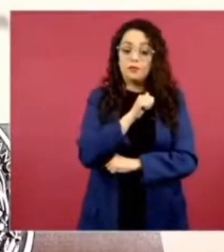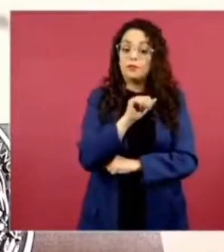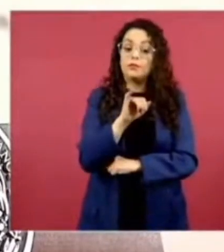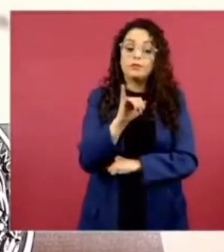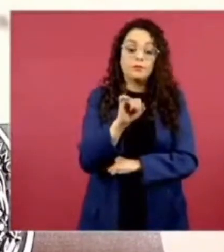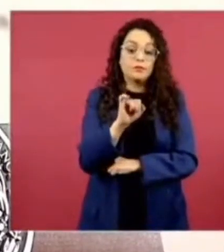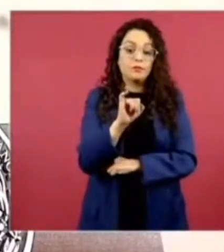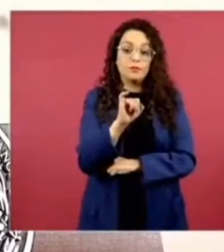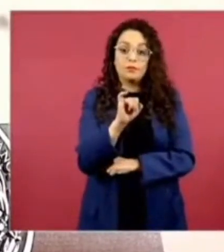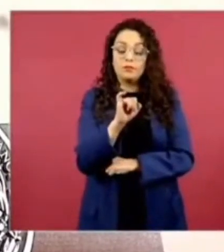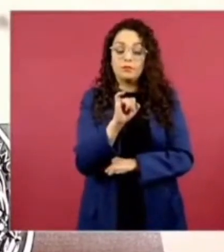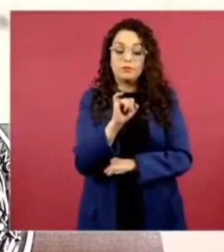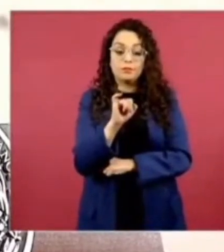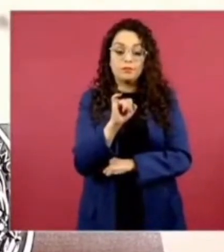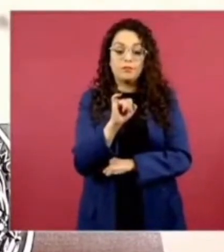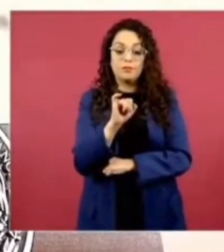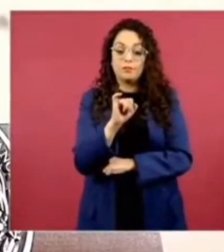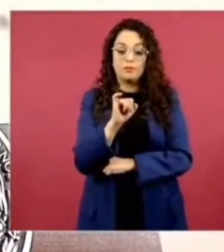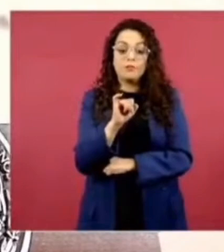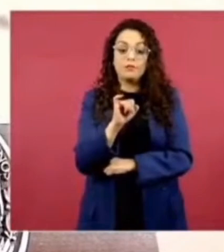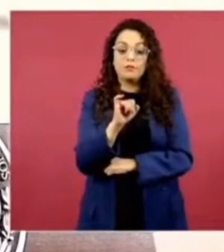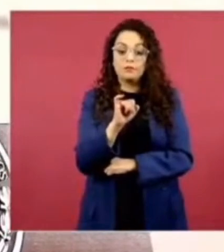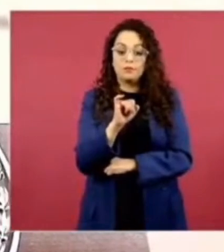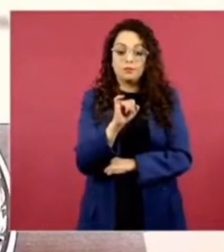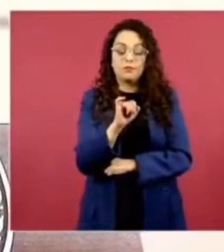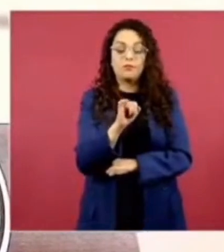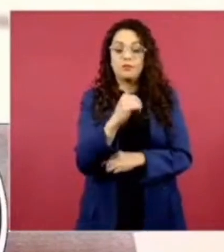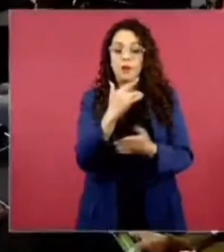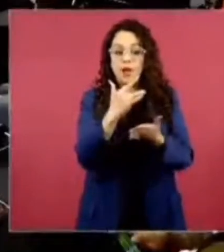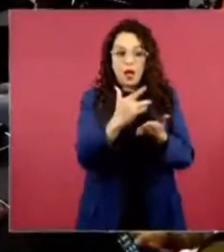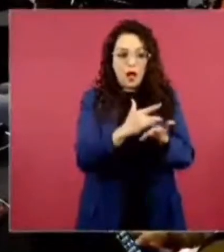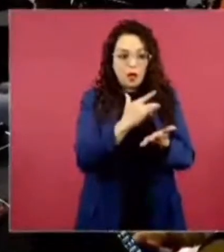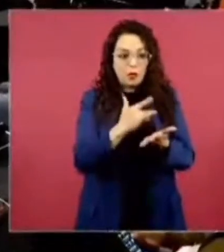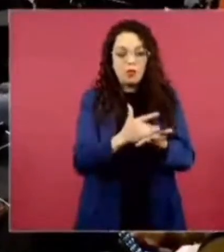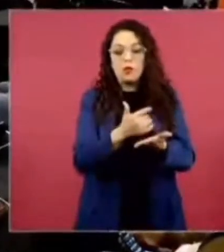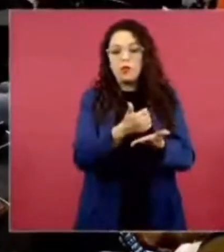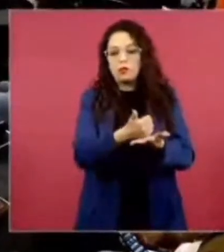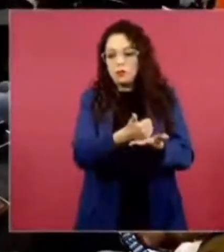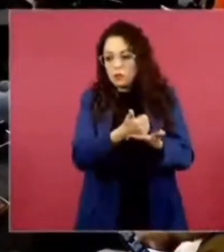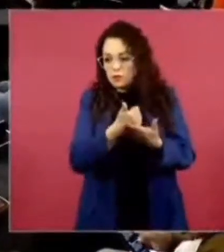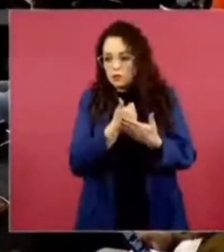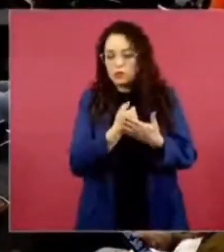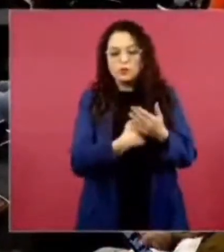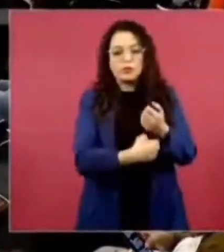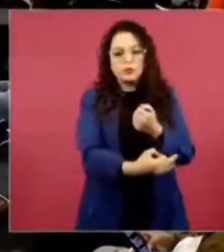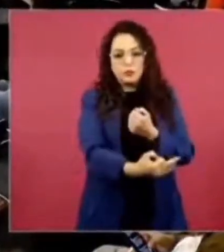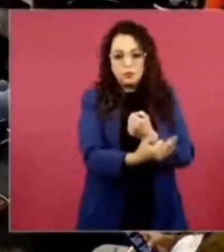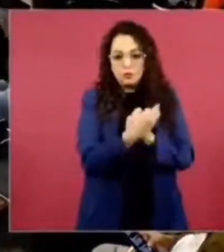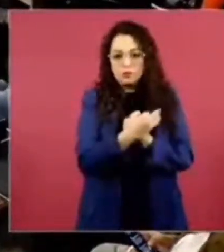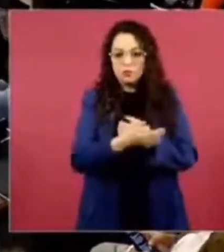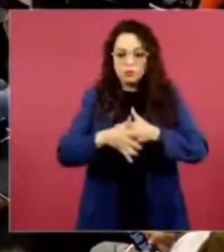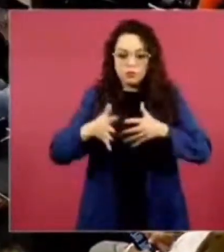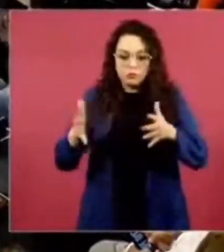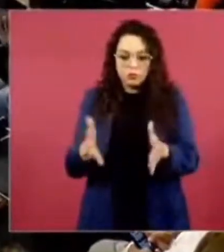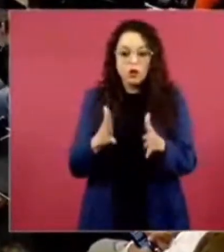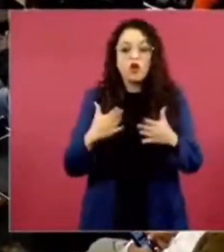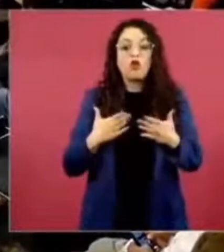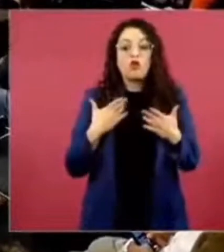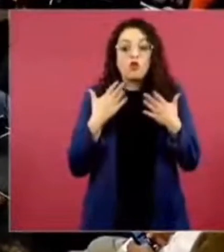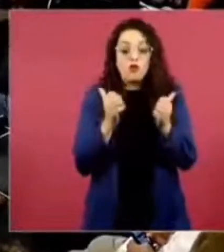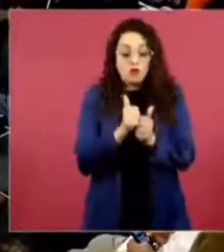Es quien nos ha sacado adelante. Entonces,